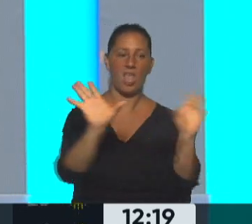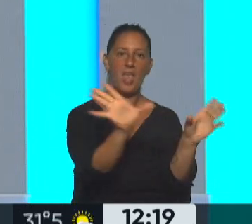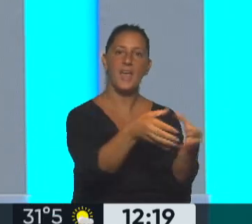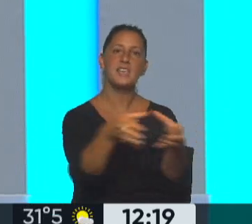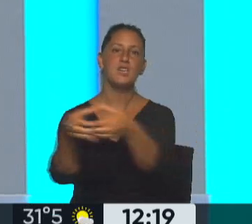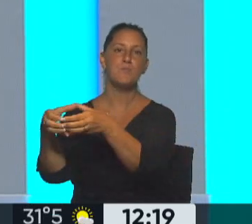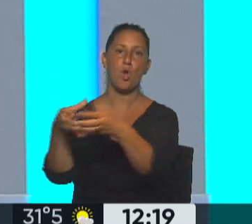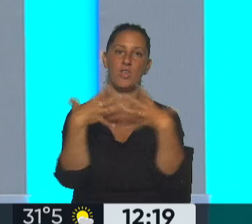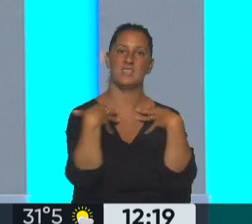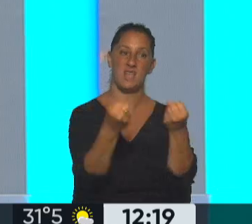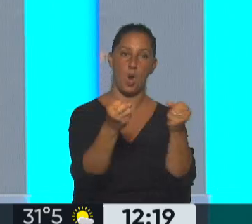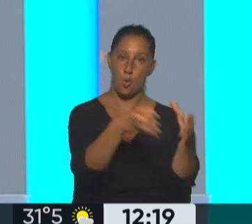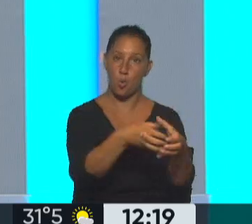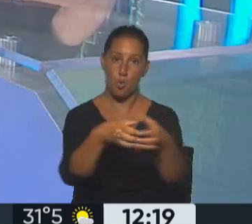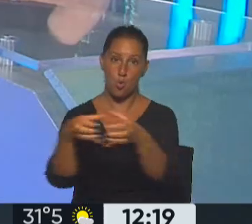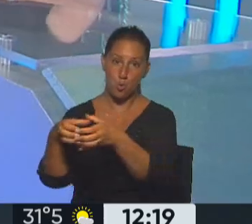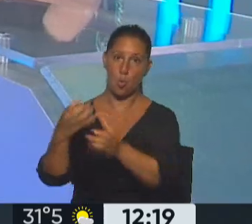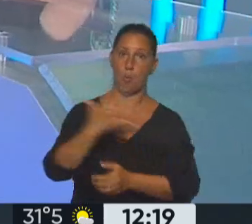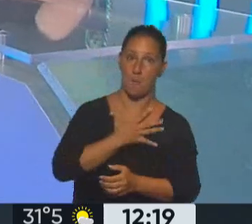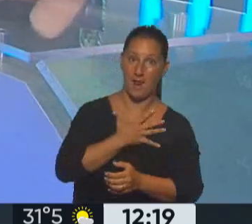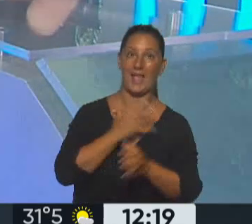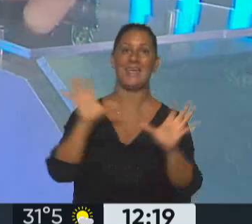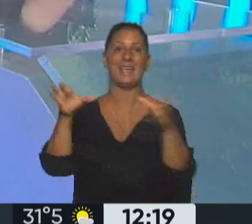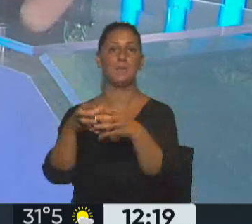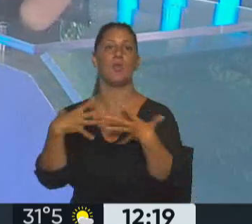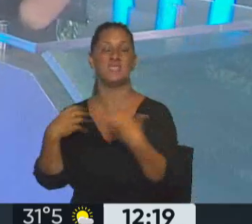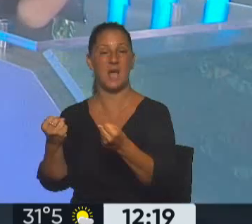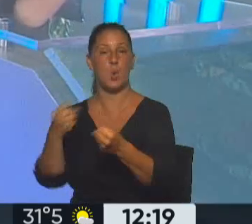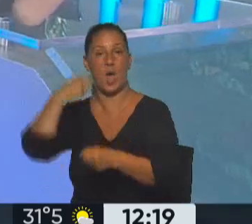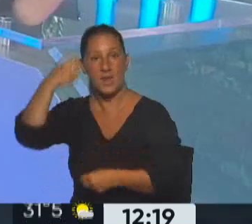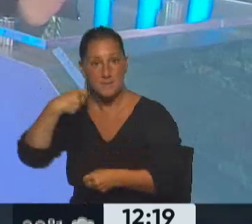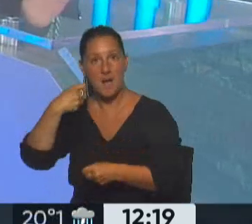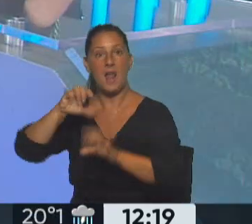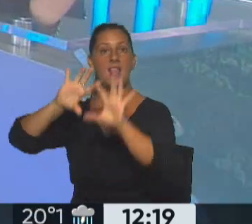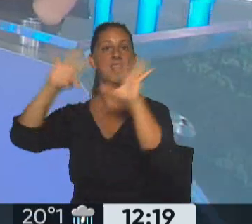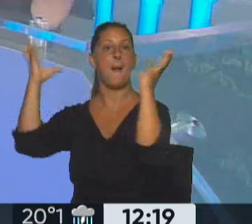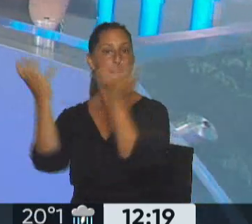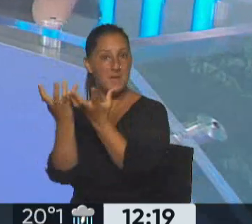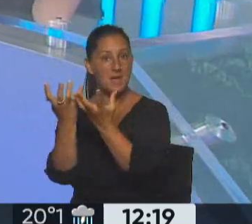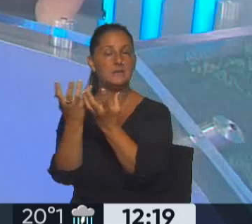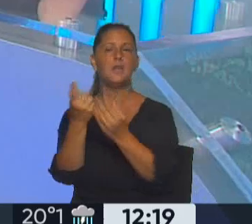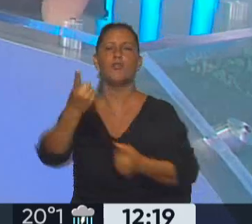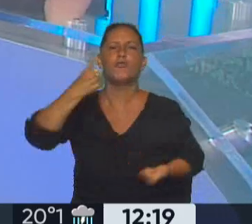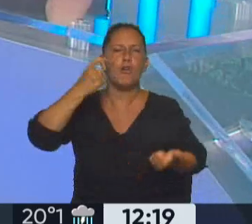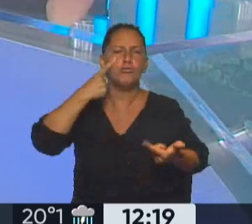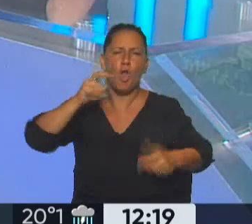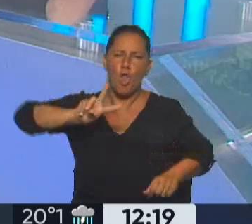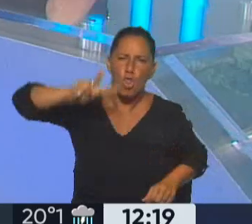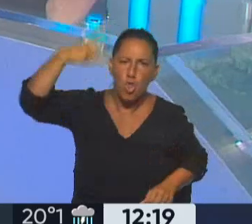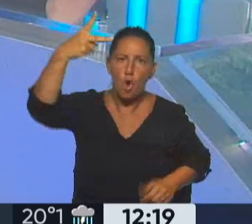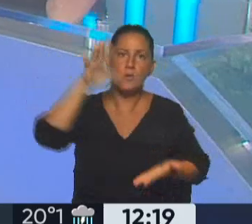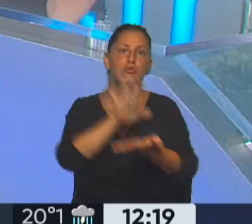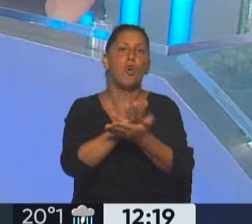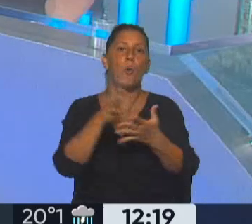de salud humana y animal y ambiental que refuercen la vigilancia en gripe